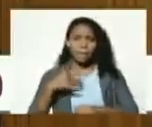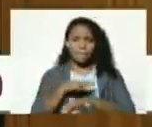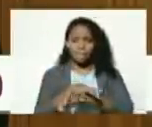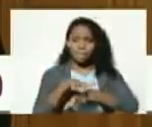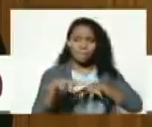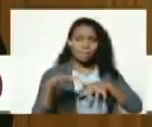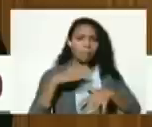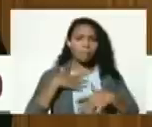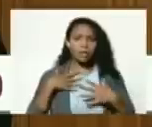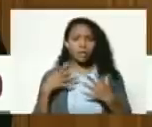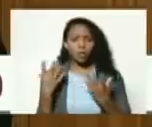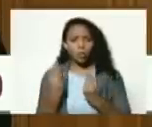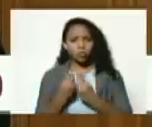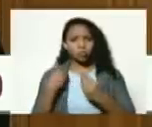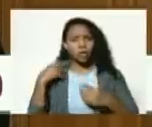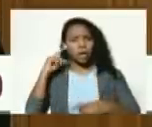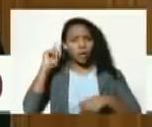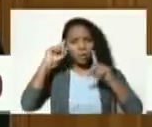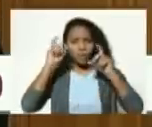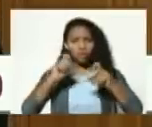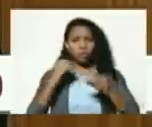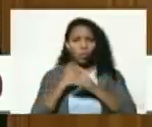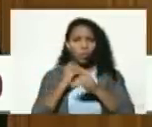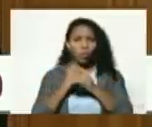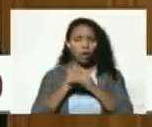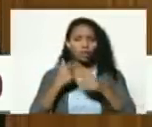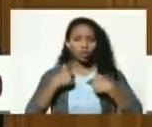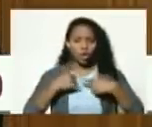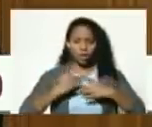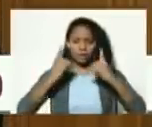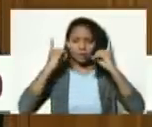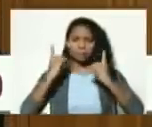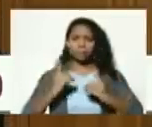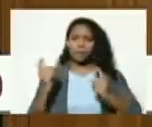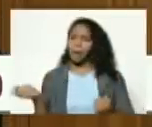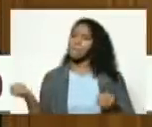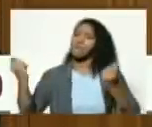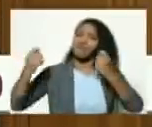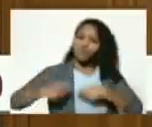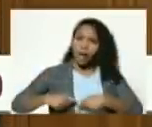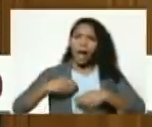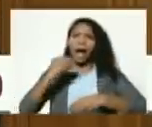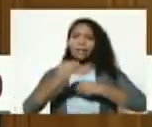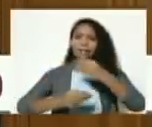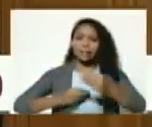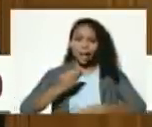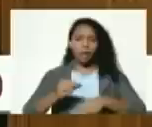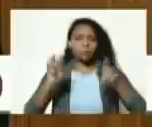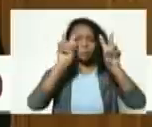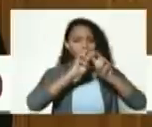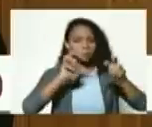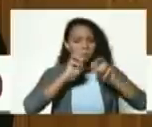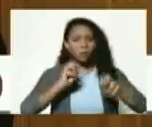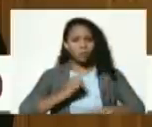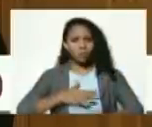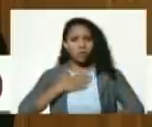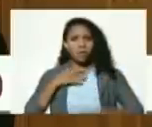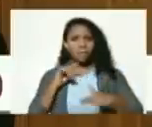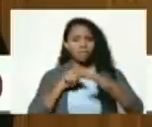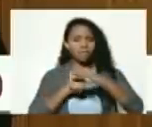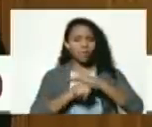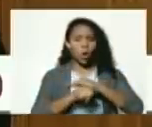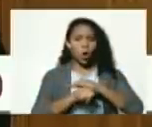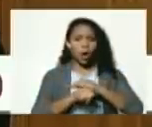era el sector educativo sin embargo yo decidí apostar arriesgar y explorar la posibilidad de ingresar